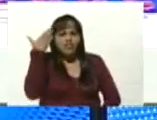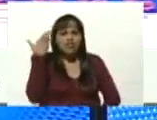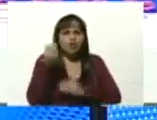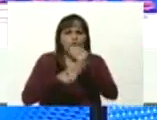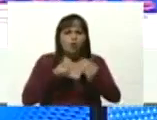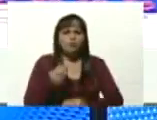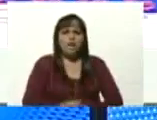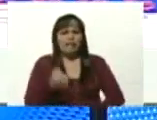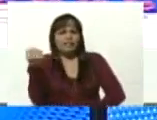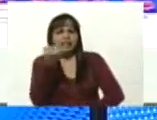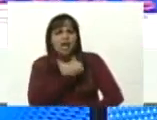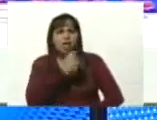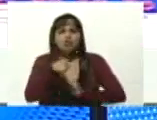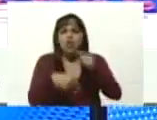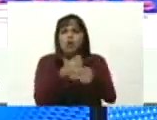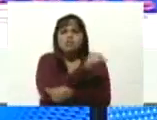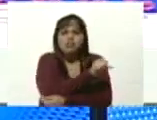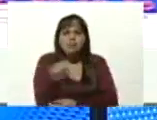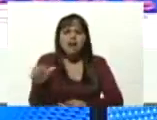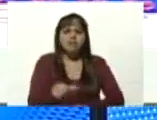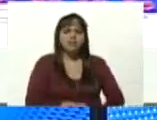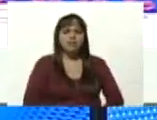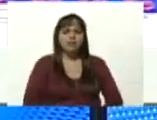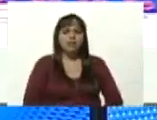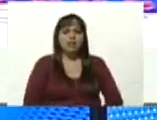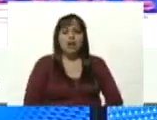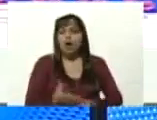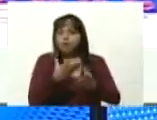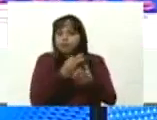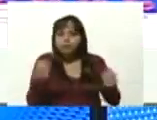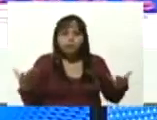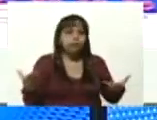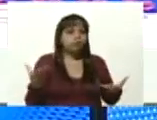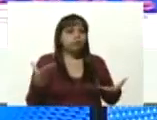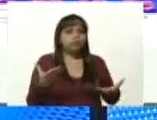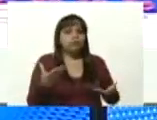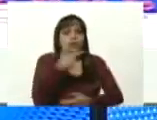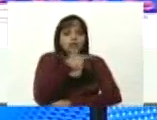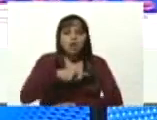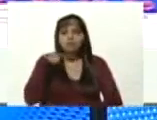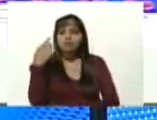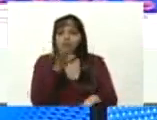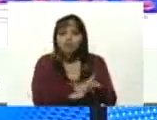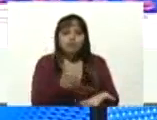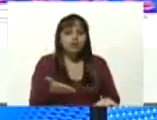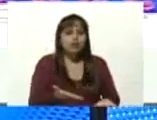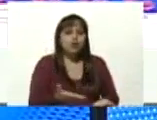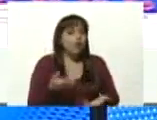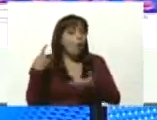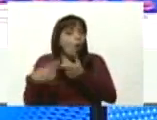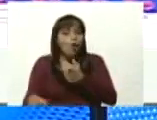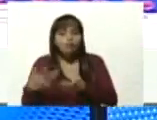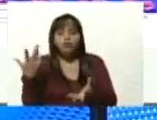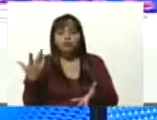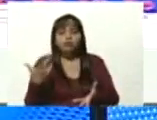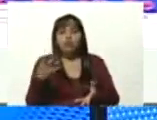masacres toda la semana cientos de asesinados decenas de desaparecidos